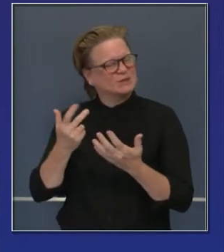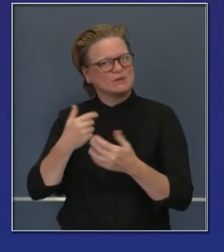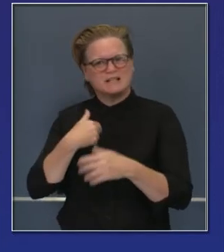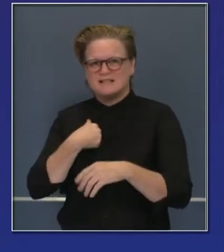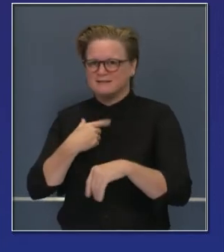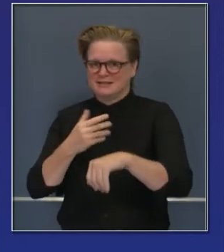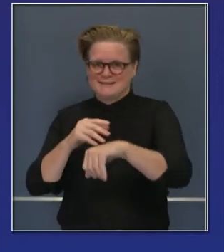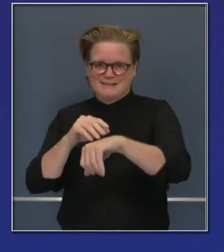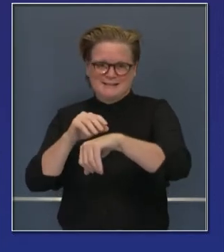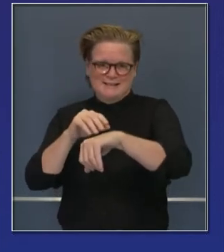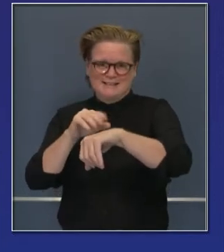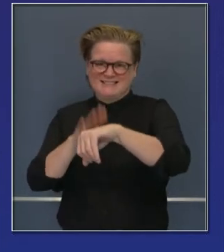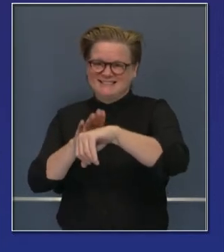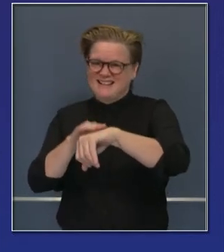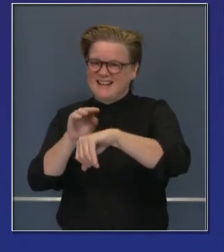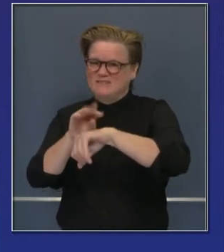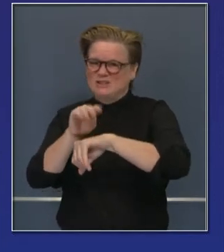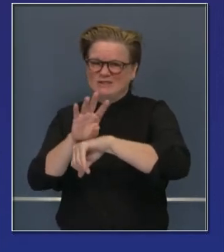de viaje,